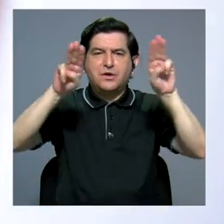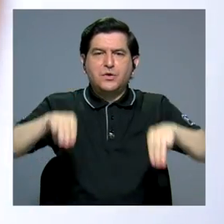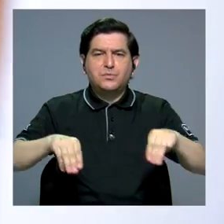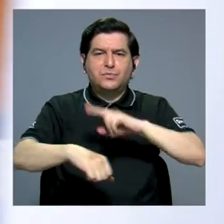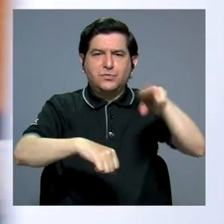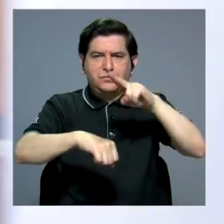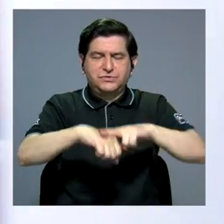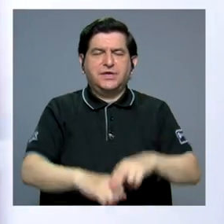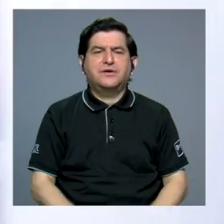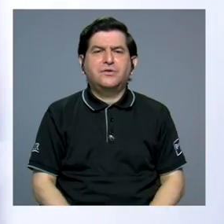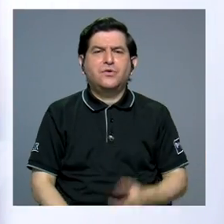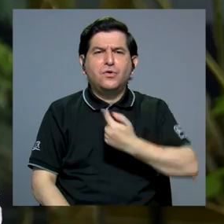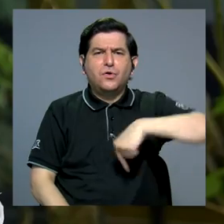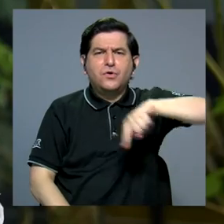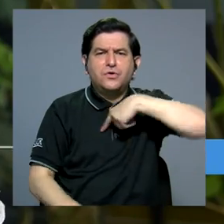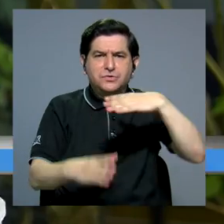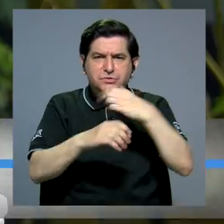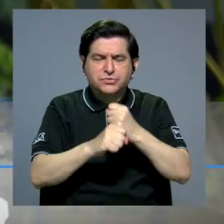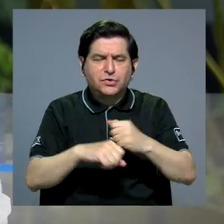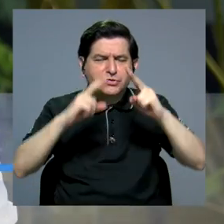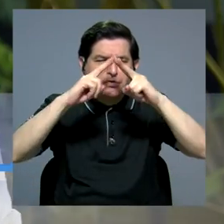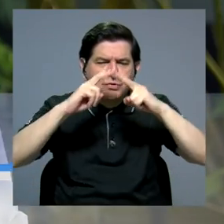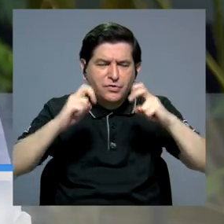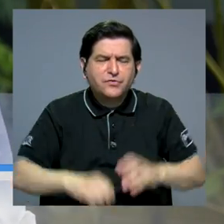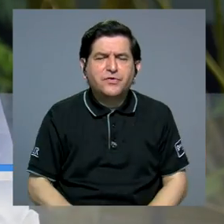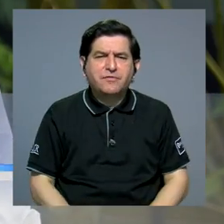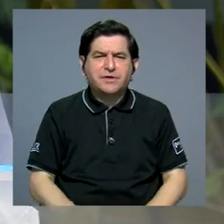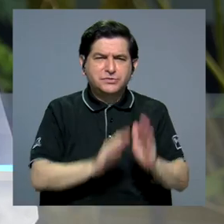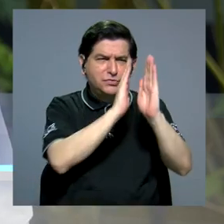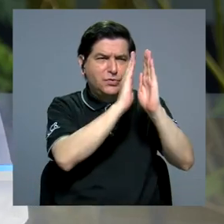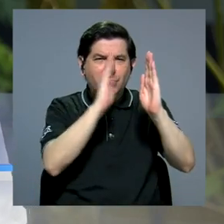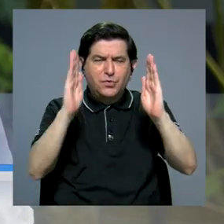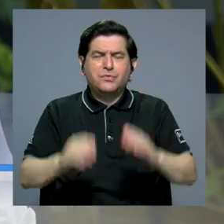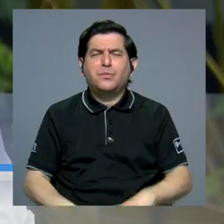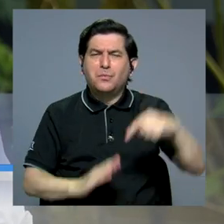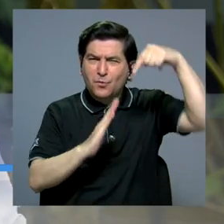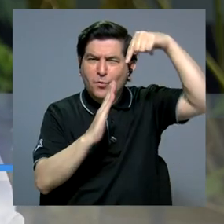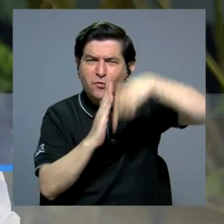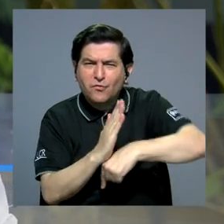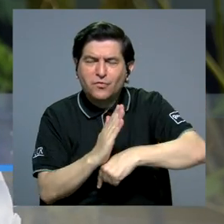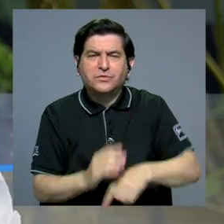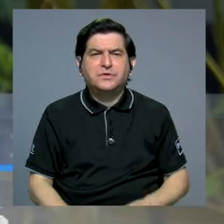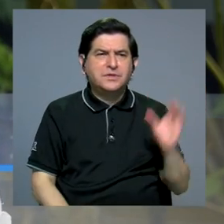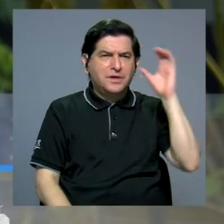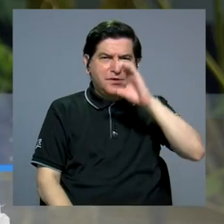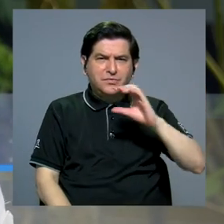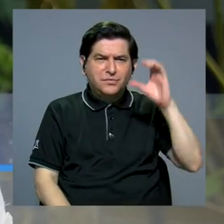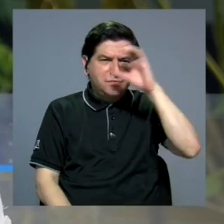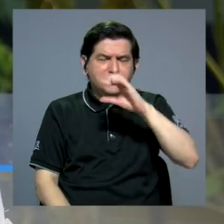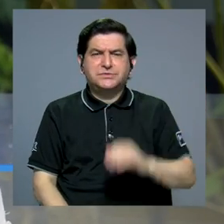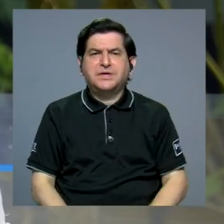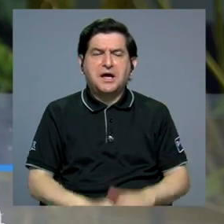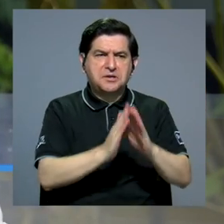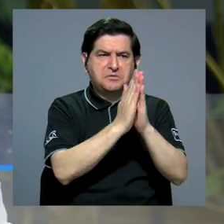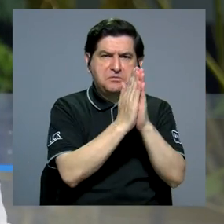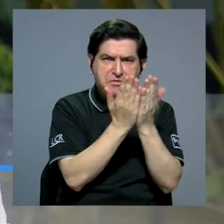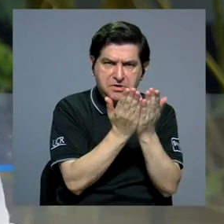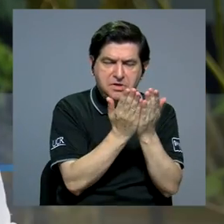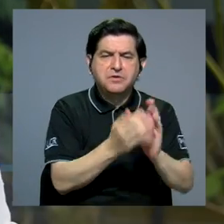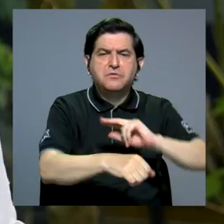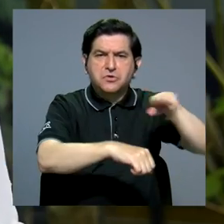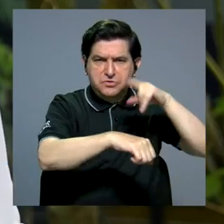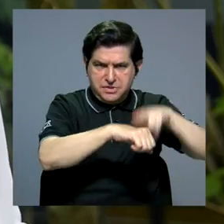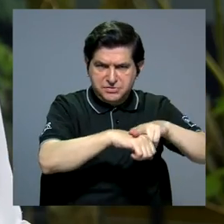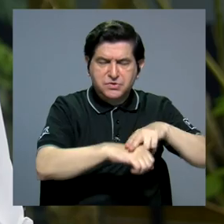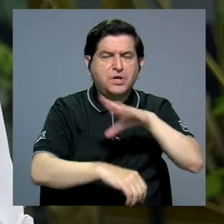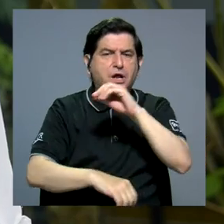Museo Nacional. Lo que hacemos básicamente es hacer una revisión bibliográfica muy exhaustiva, buscamos tanto en literatura